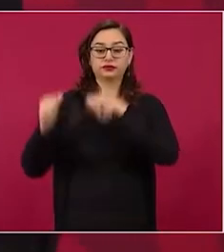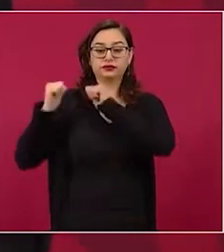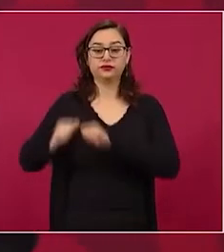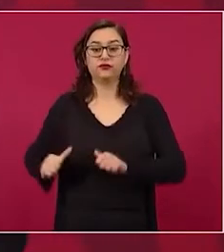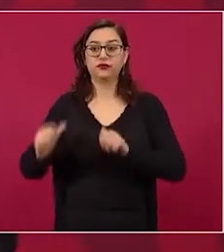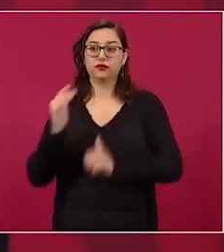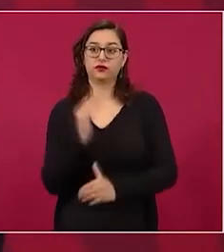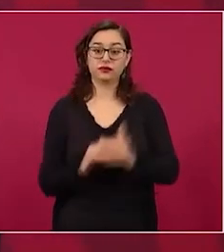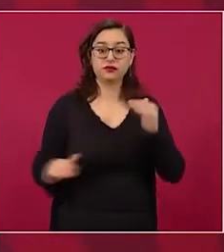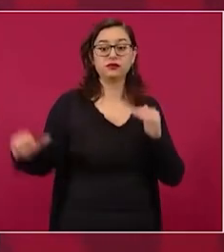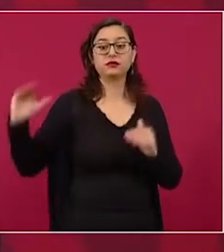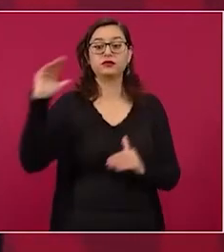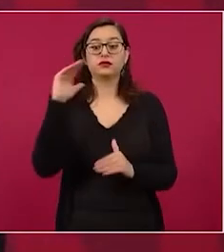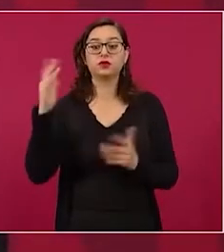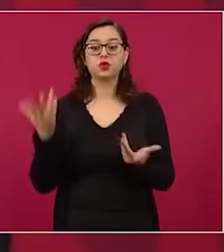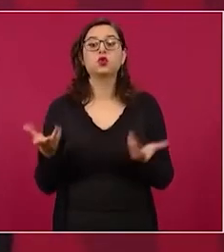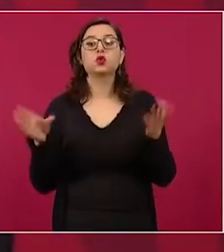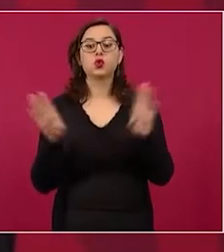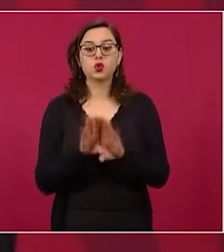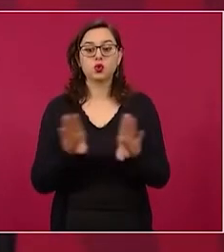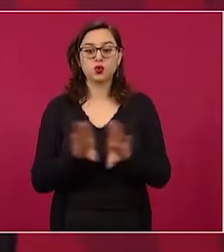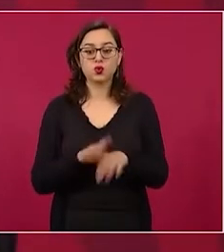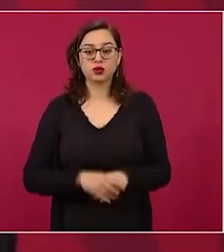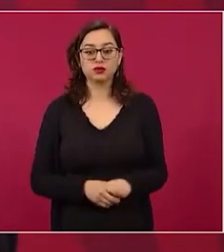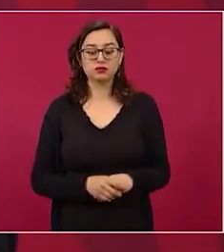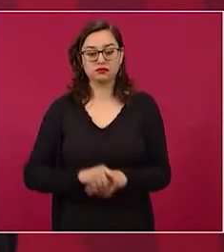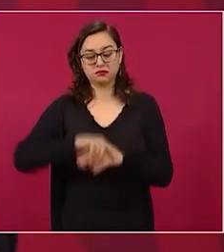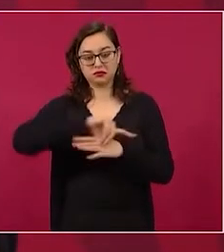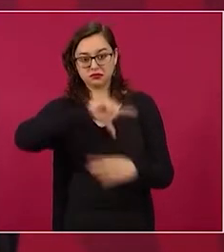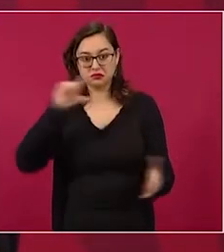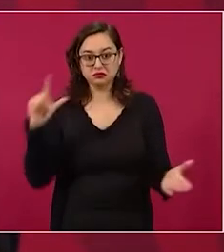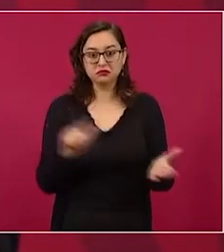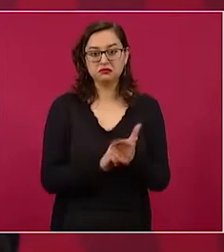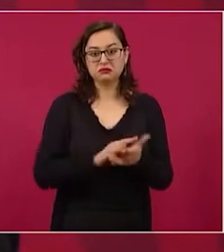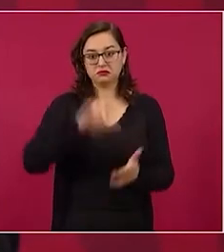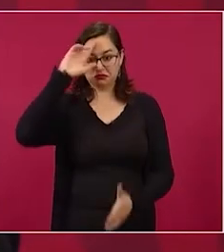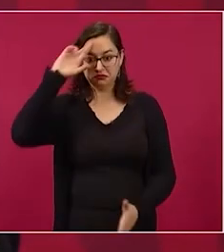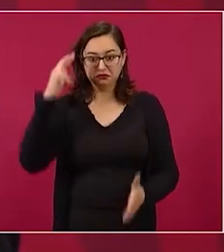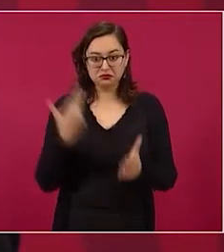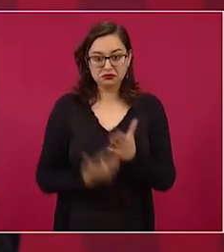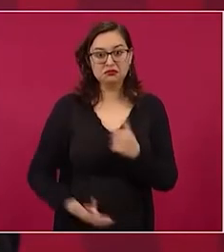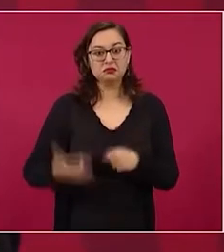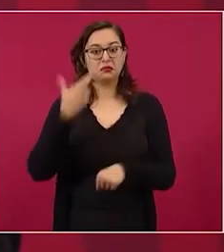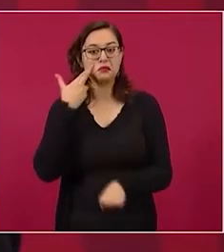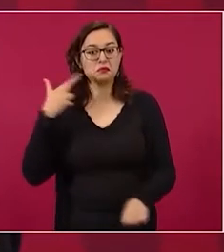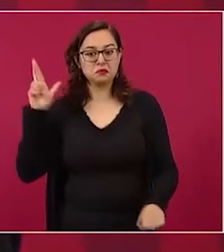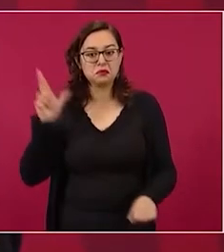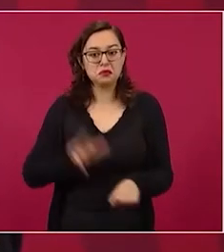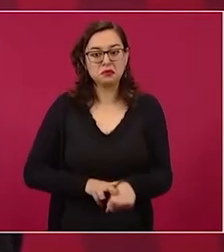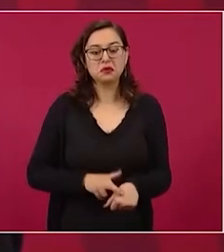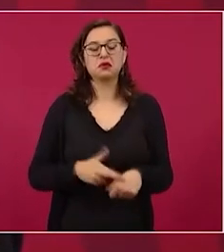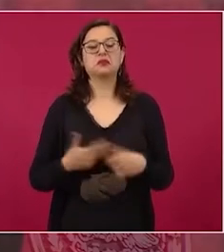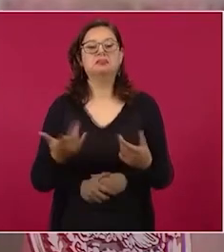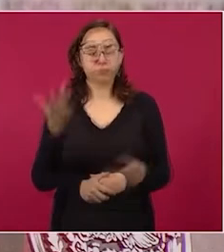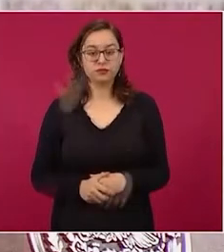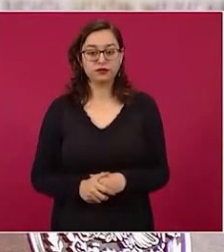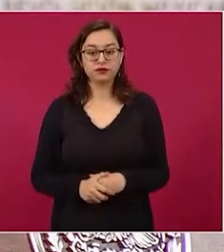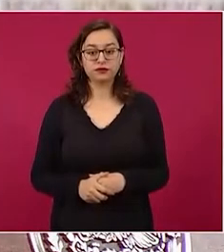a violar las leyes, al robo, a la frivolidad,